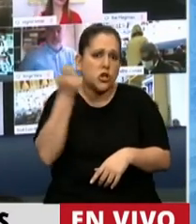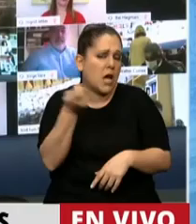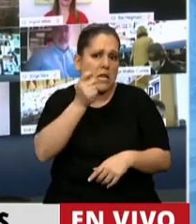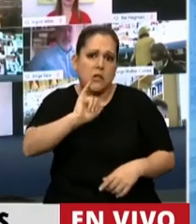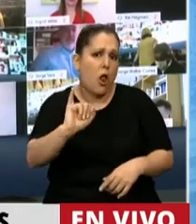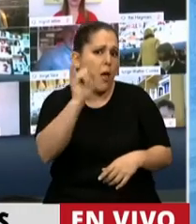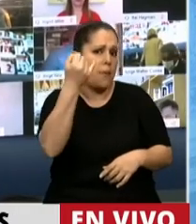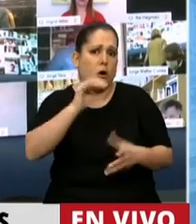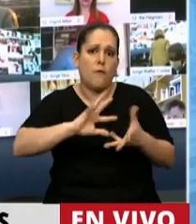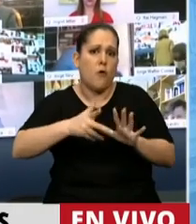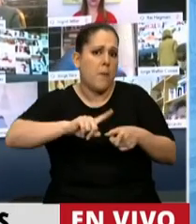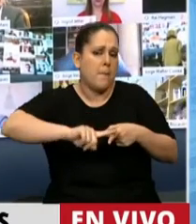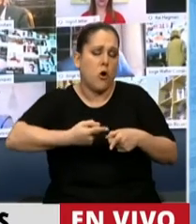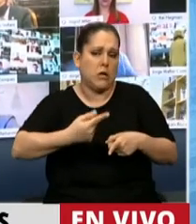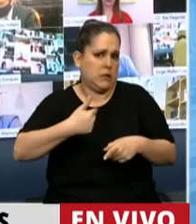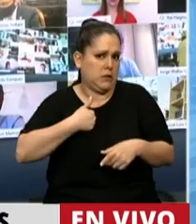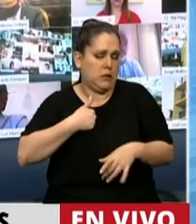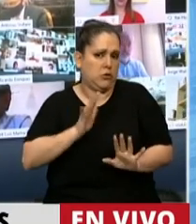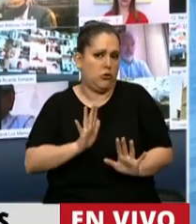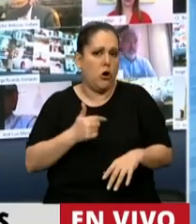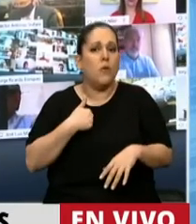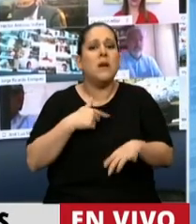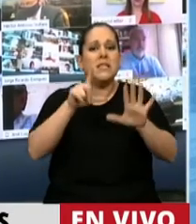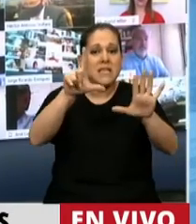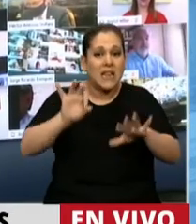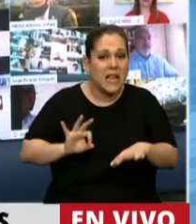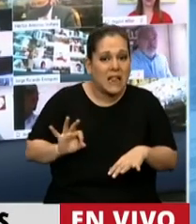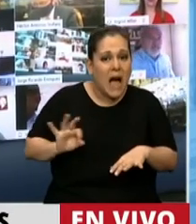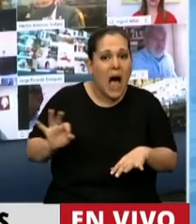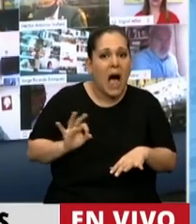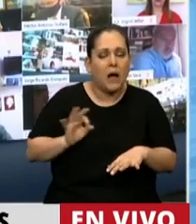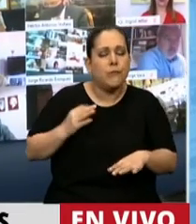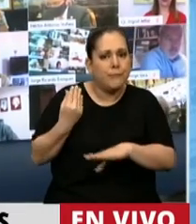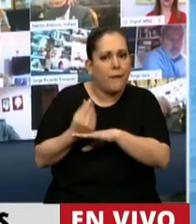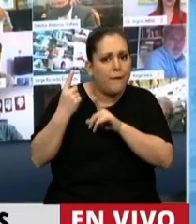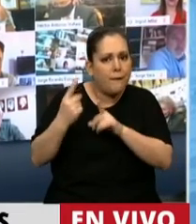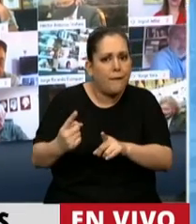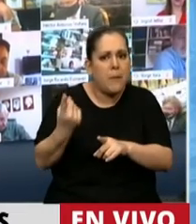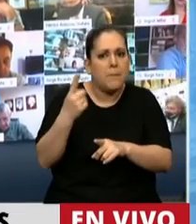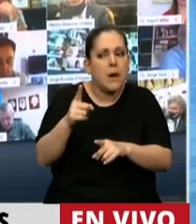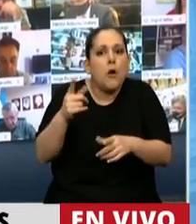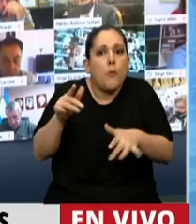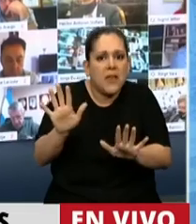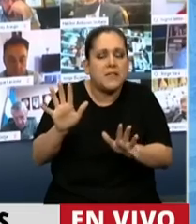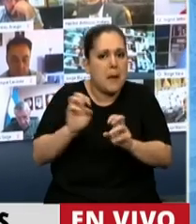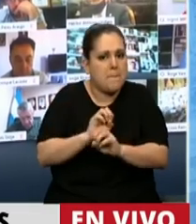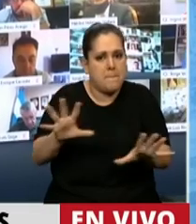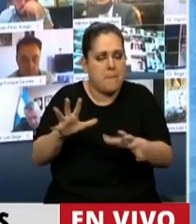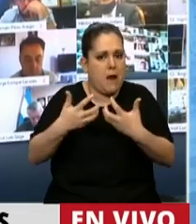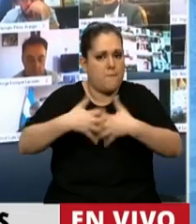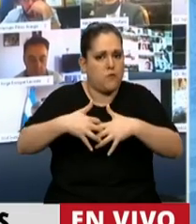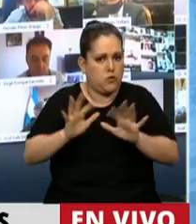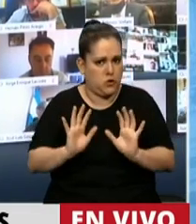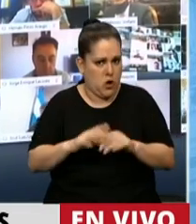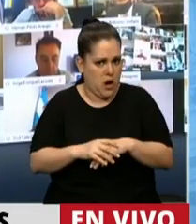Es el mejor sistema. Apenas tuvo 70 años para expresarse y es probable que estuviera mal aplicado. Si pensamos que el